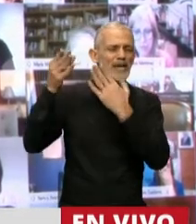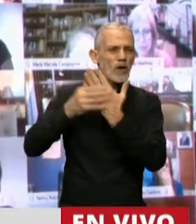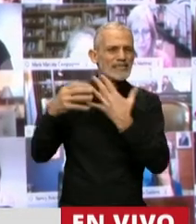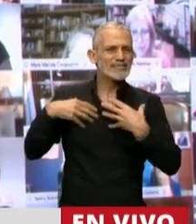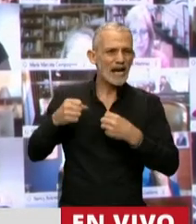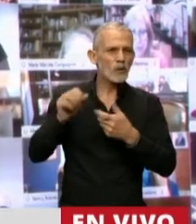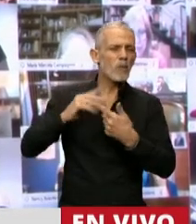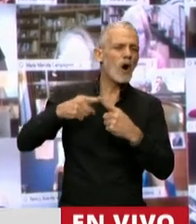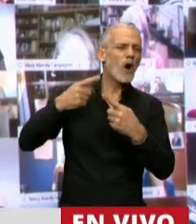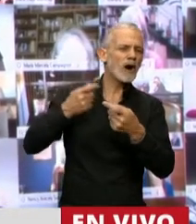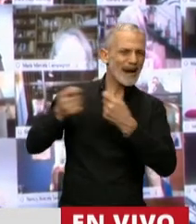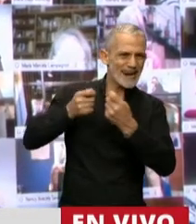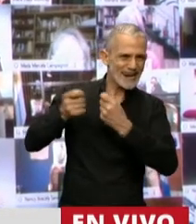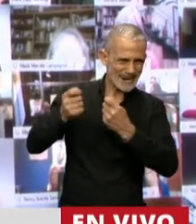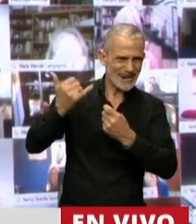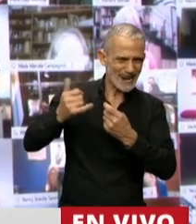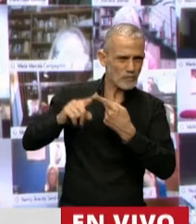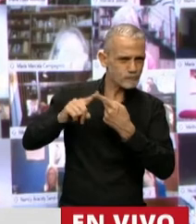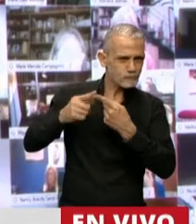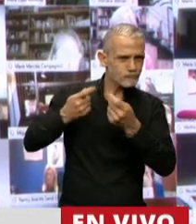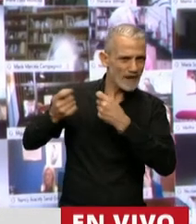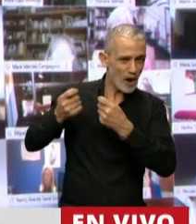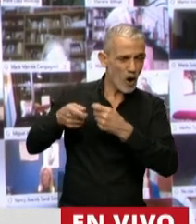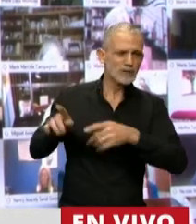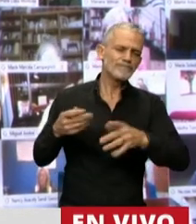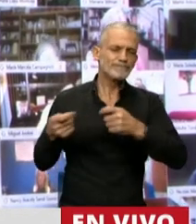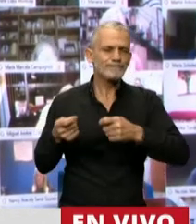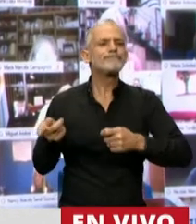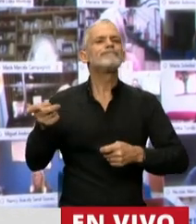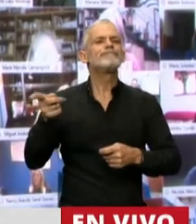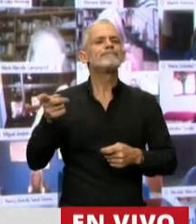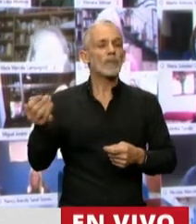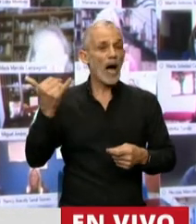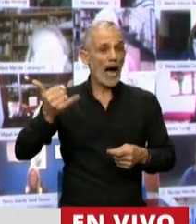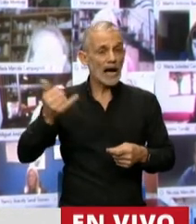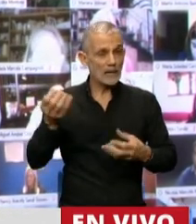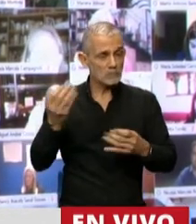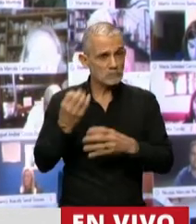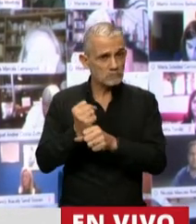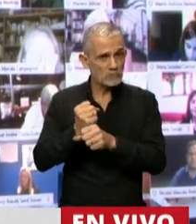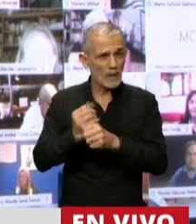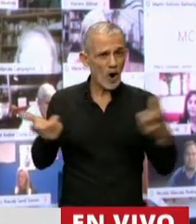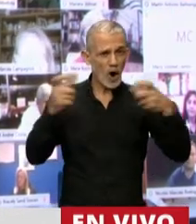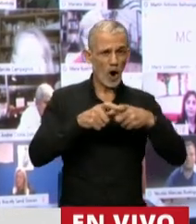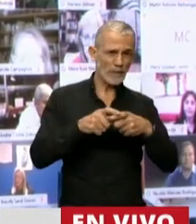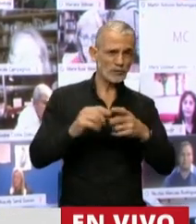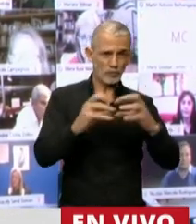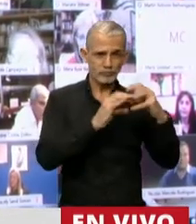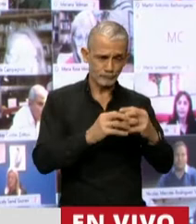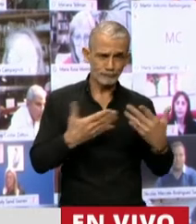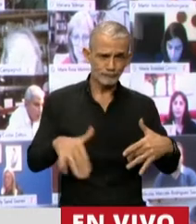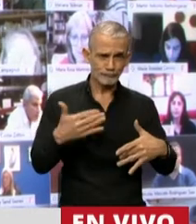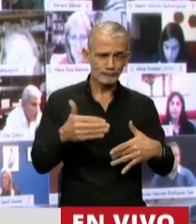Salud por las negociaciones que venían manteniendo, y la verdad es que se ha hecho un buen trabajo en la comisión y esto que hay que